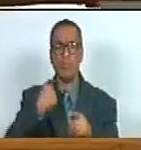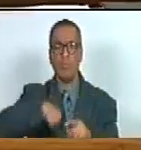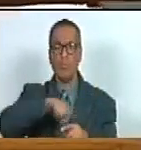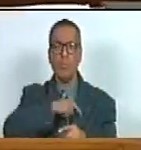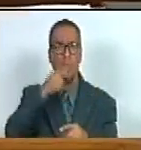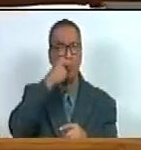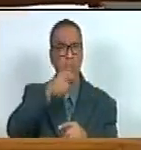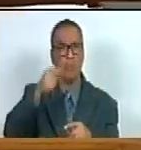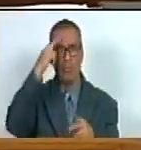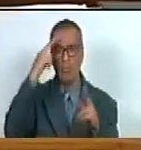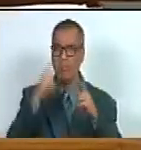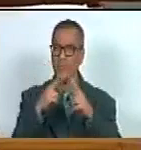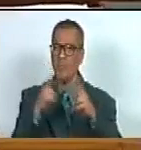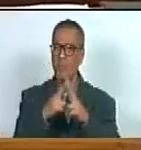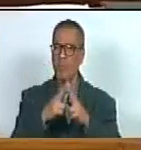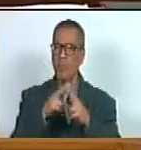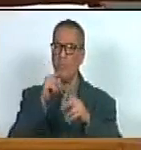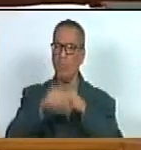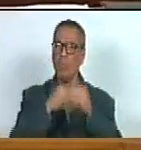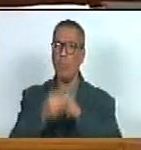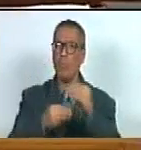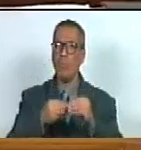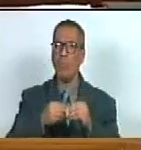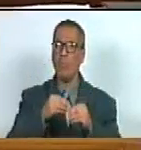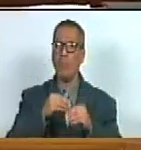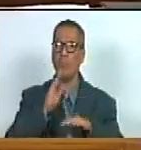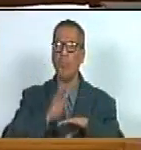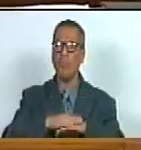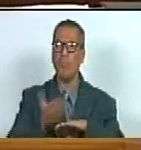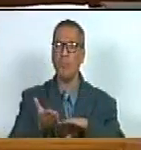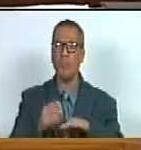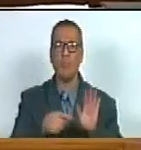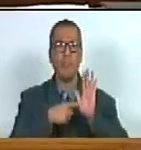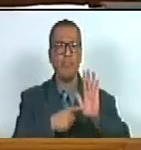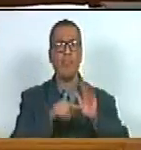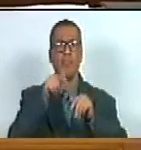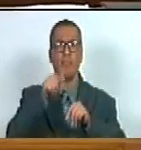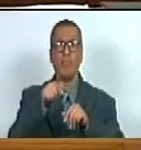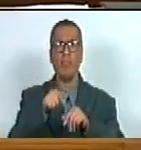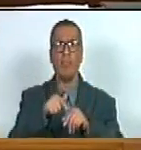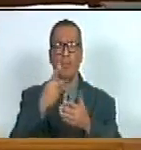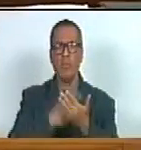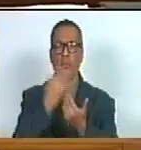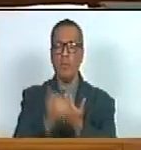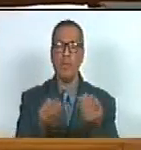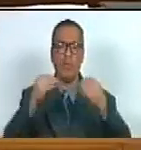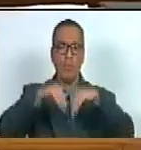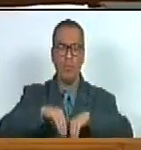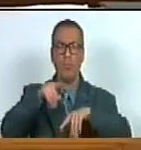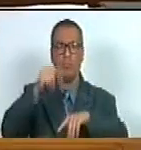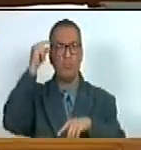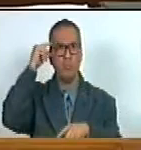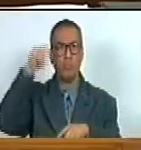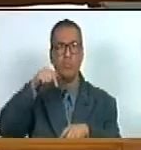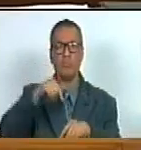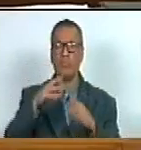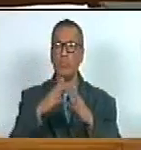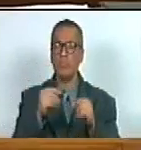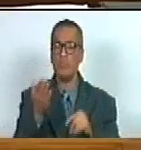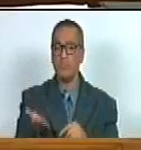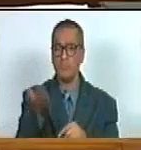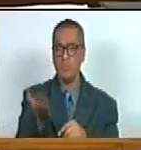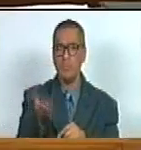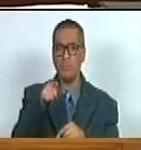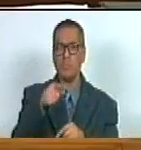pueda conocer las causas de por qué se presenta este proyecto de acuerdo el día de hoy creo que es importante